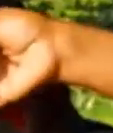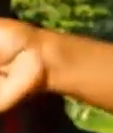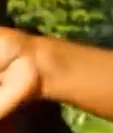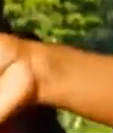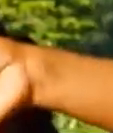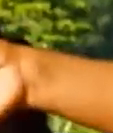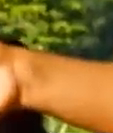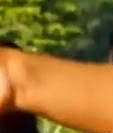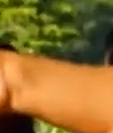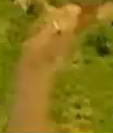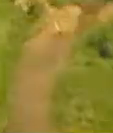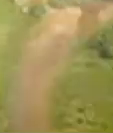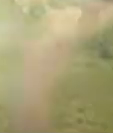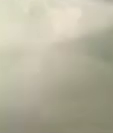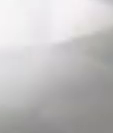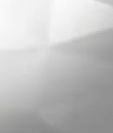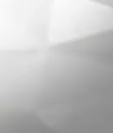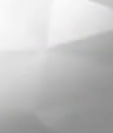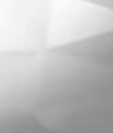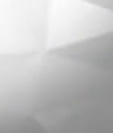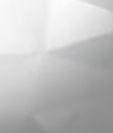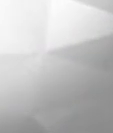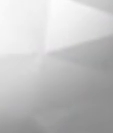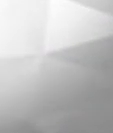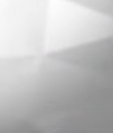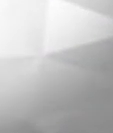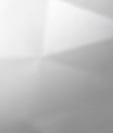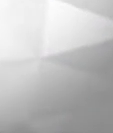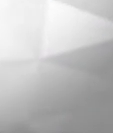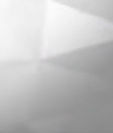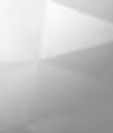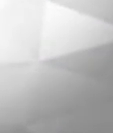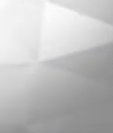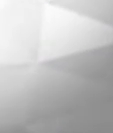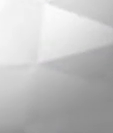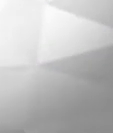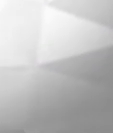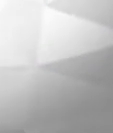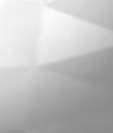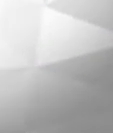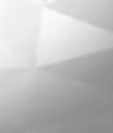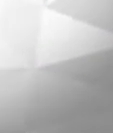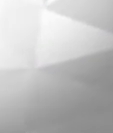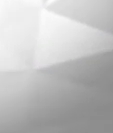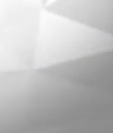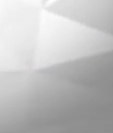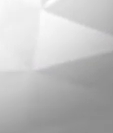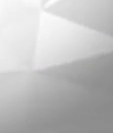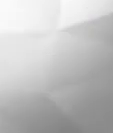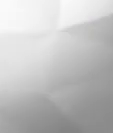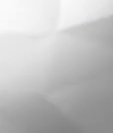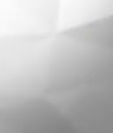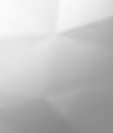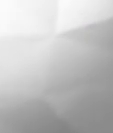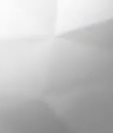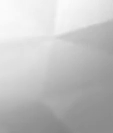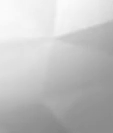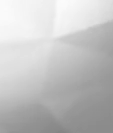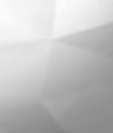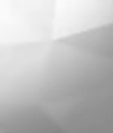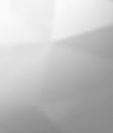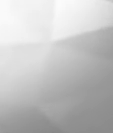Contigo yo sé vivir, no tengo por qué sufrir, y cuando no